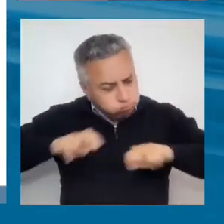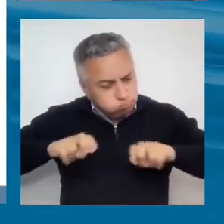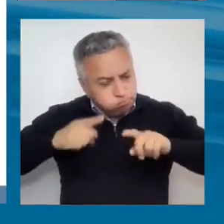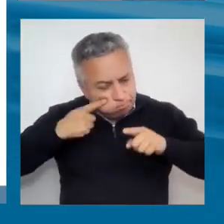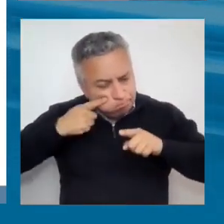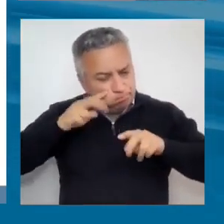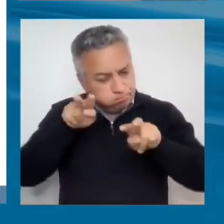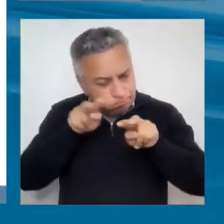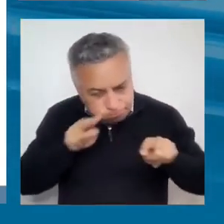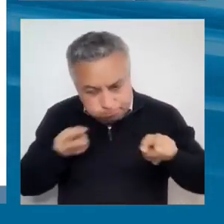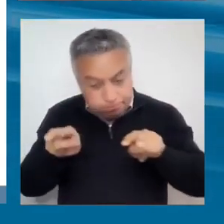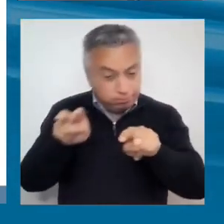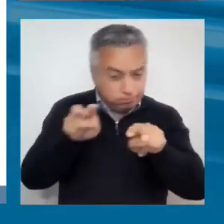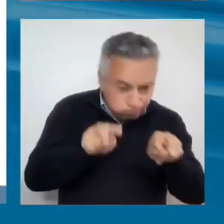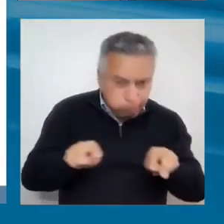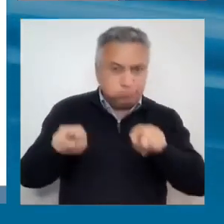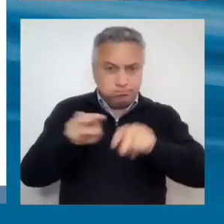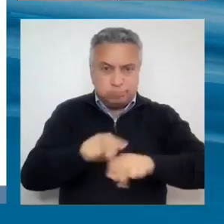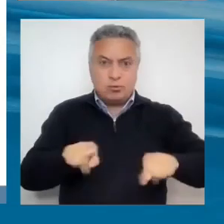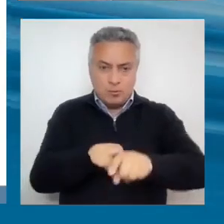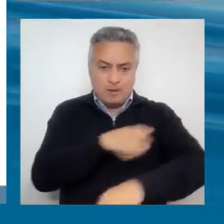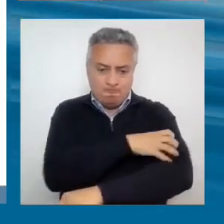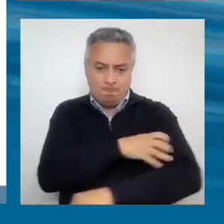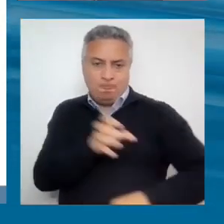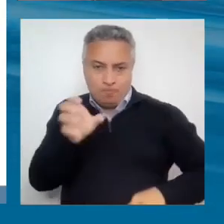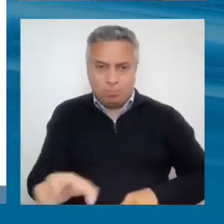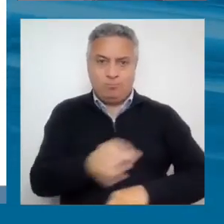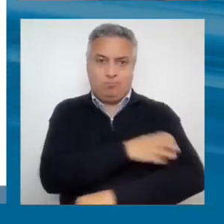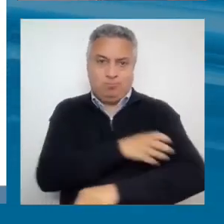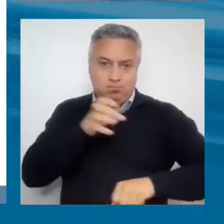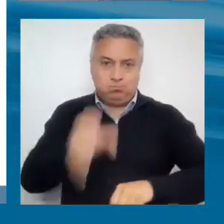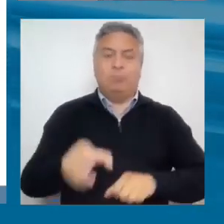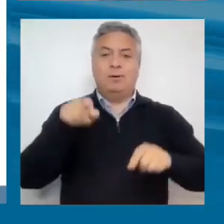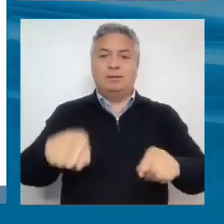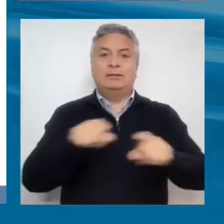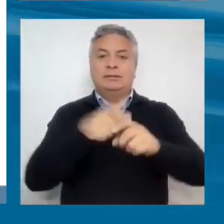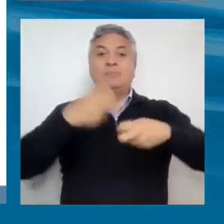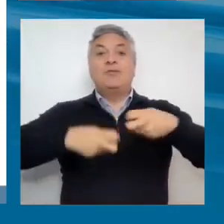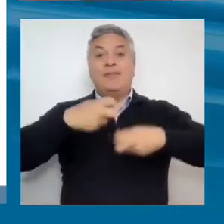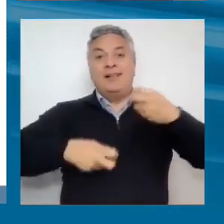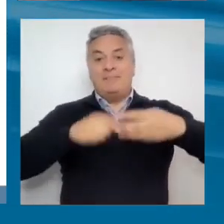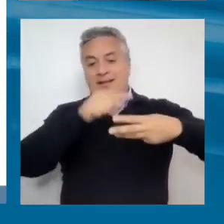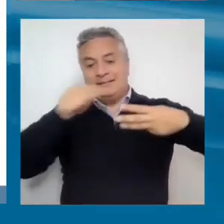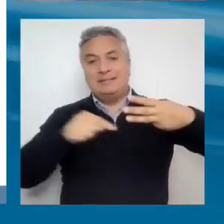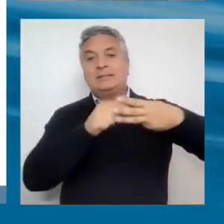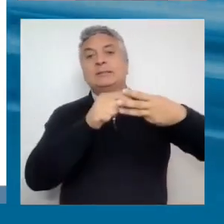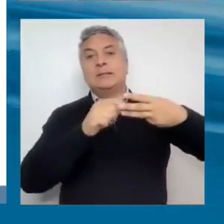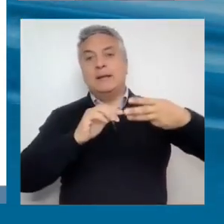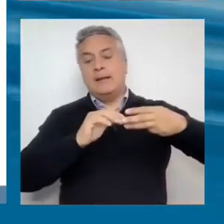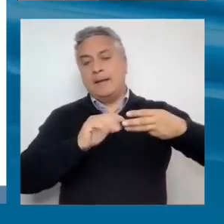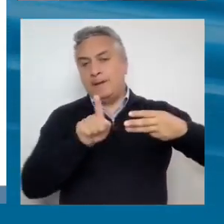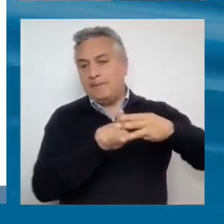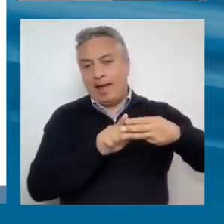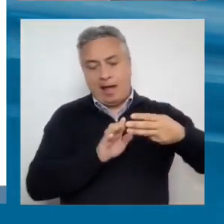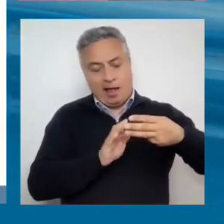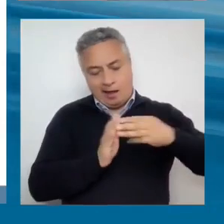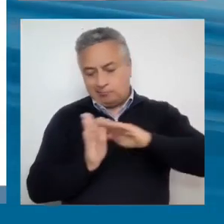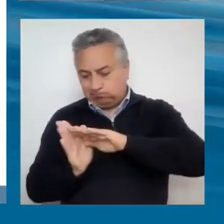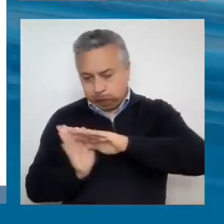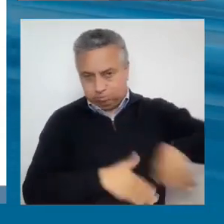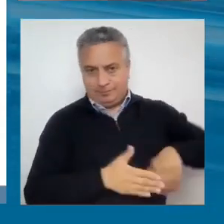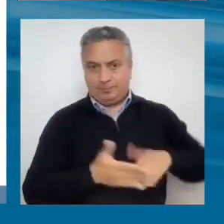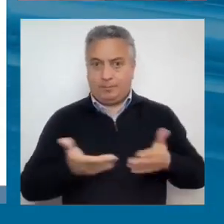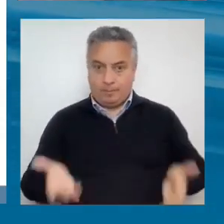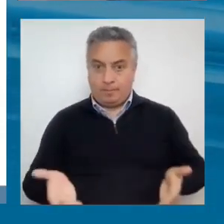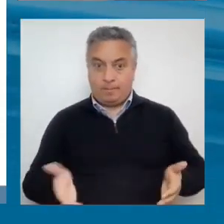capacidades institucionales para salir, digamos, de esa trampa. Aquí está uno de los gráficos que hemos venido mostrando. De hecho, no es la primera